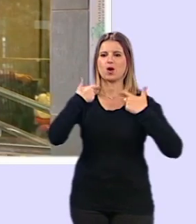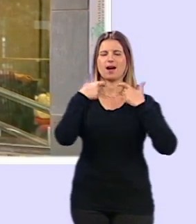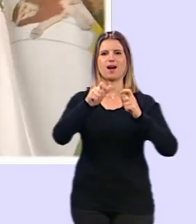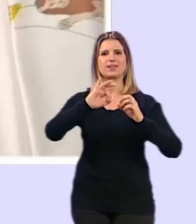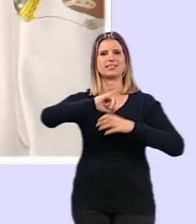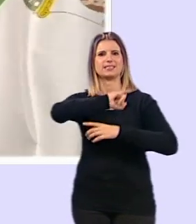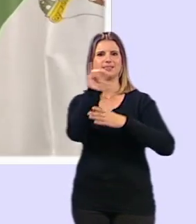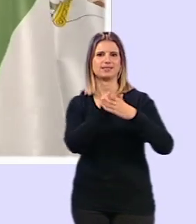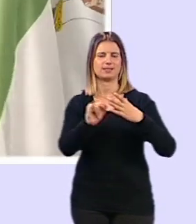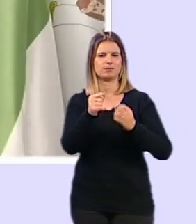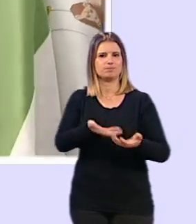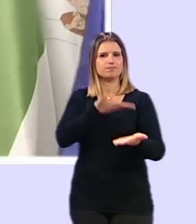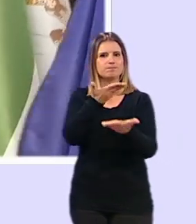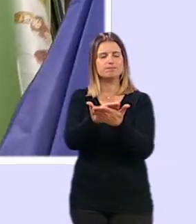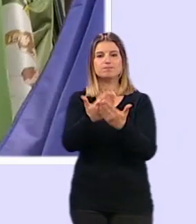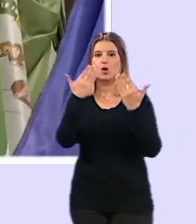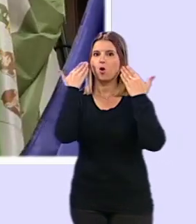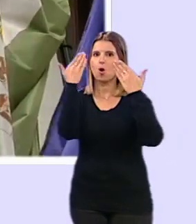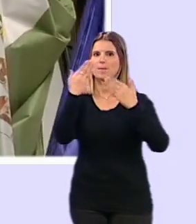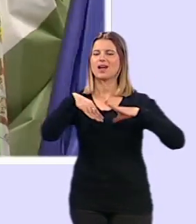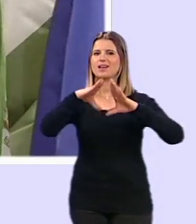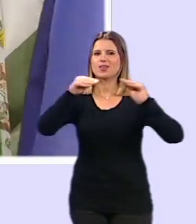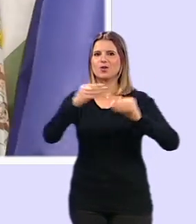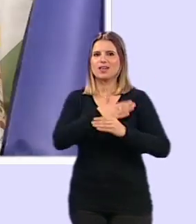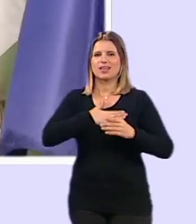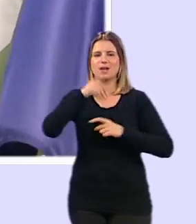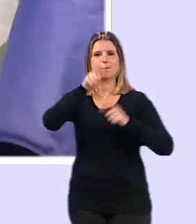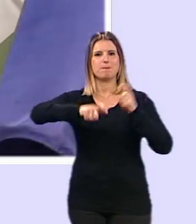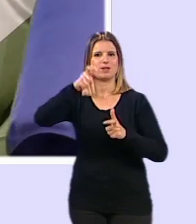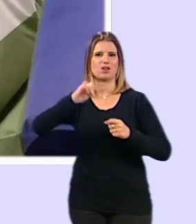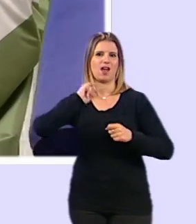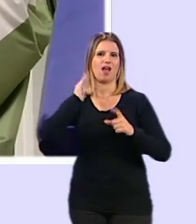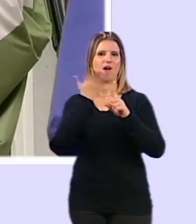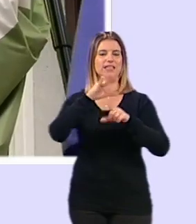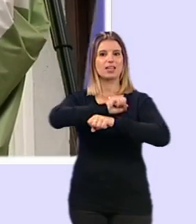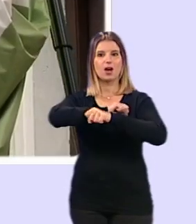anunciando la propuesta de homenaje que Andalucía quiere hacer a las víctimas del coronavirus.